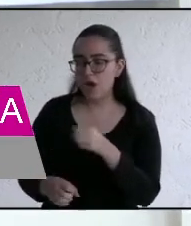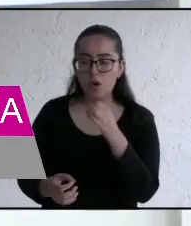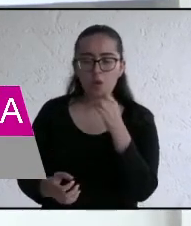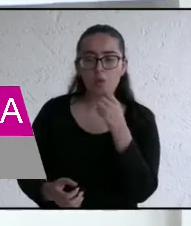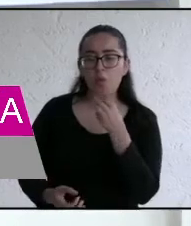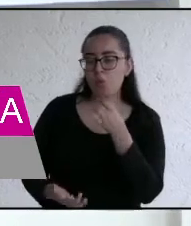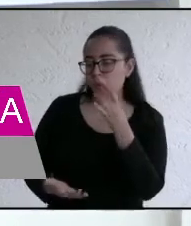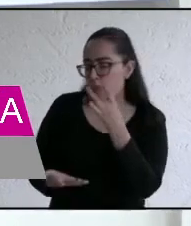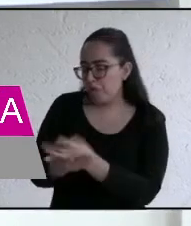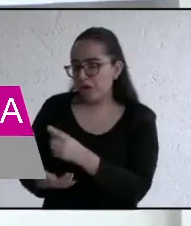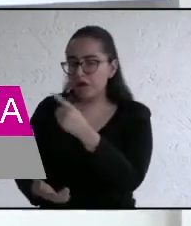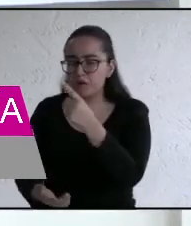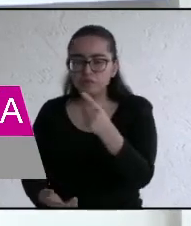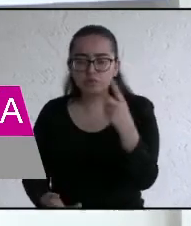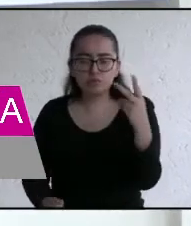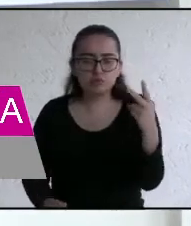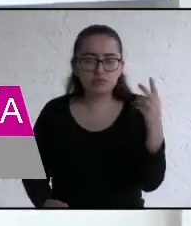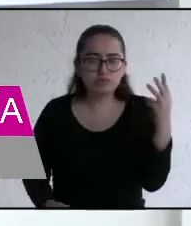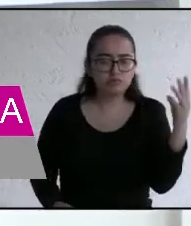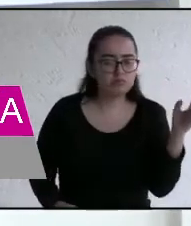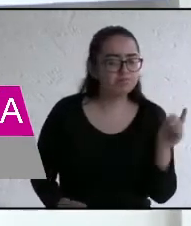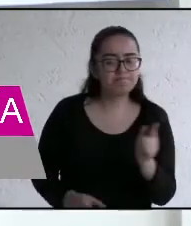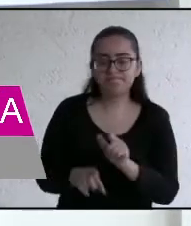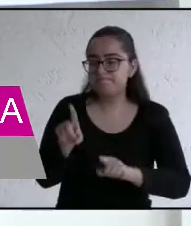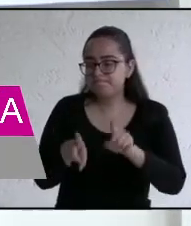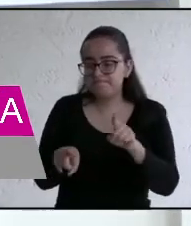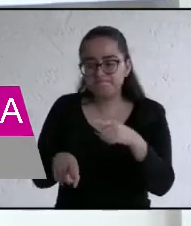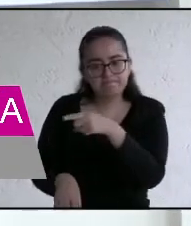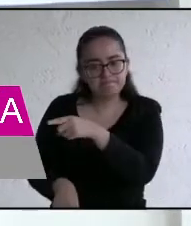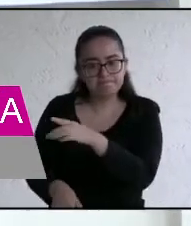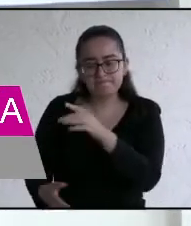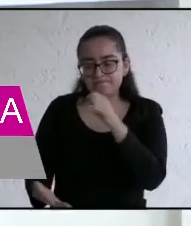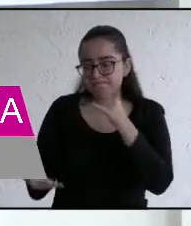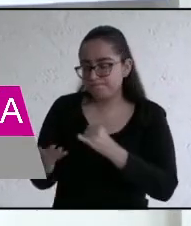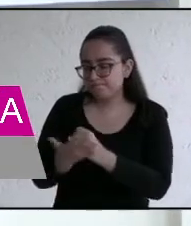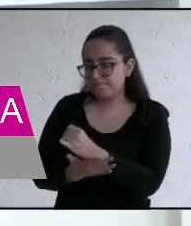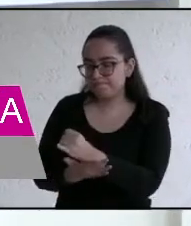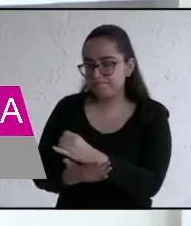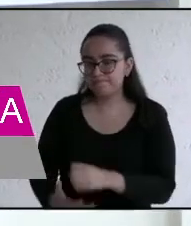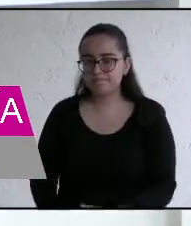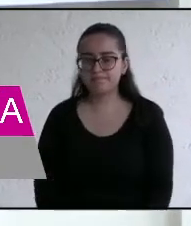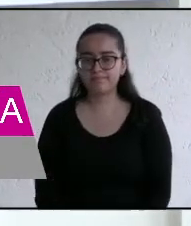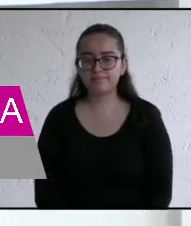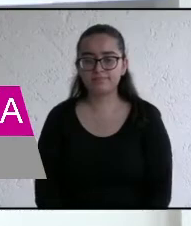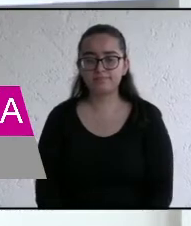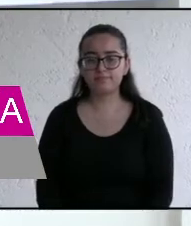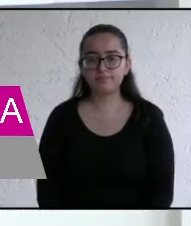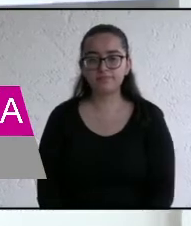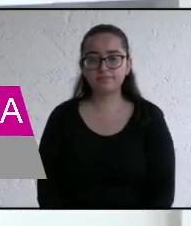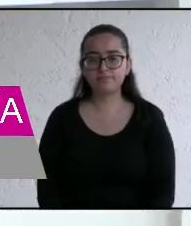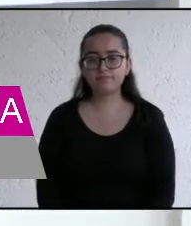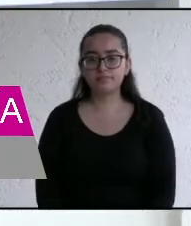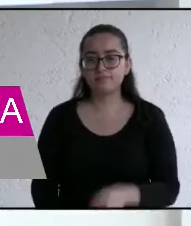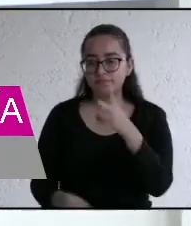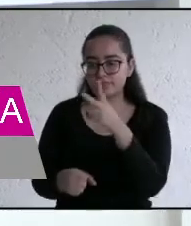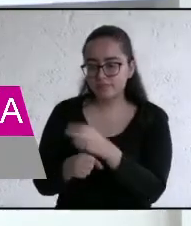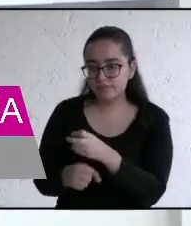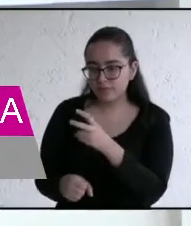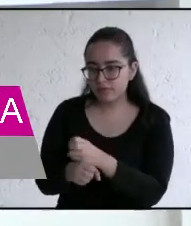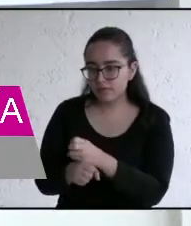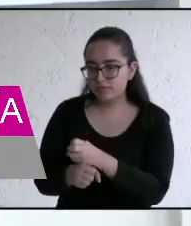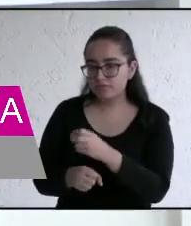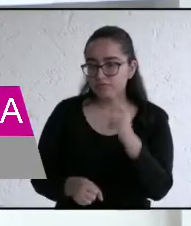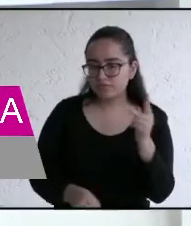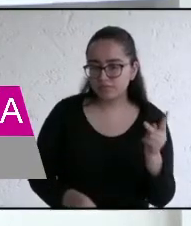intervención o en varias hasta agotarlo o nos indique que ya no lo quiere utilizar. En el segundo segmento,